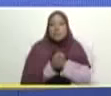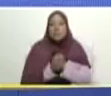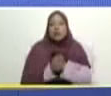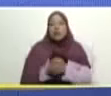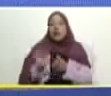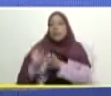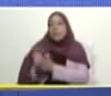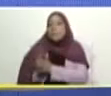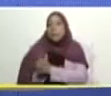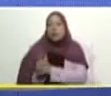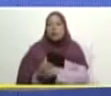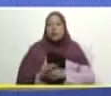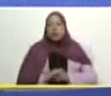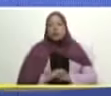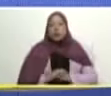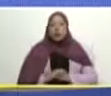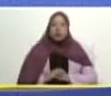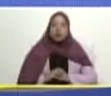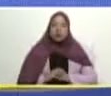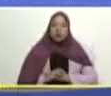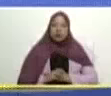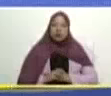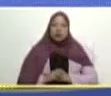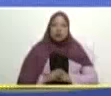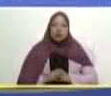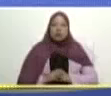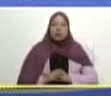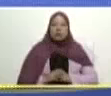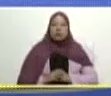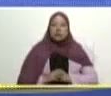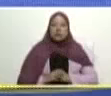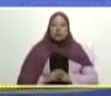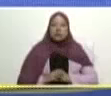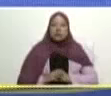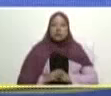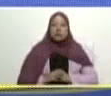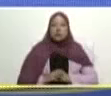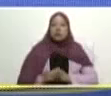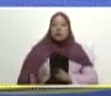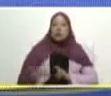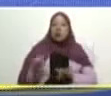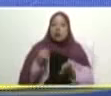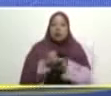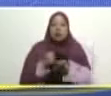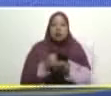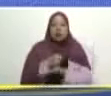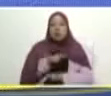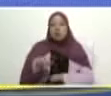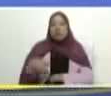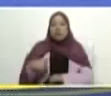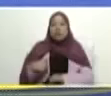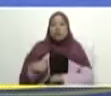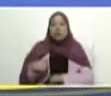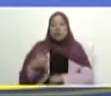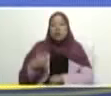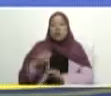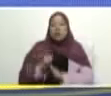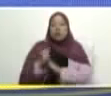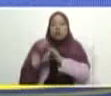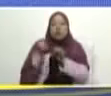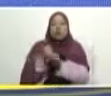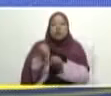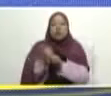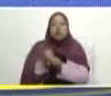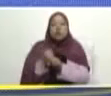solidaridad entonces combinar Montezuma gran emperador Montezuma